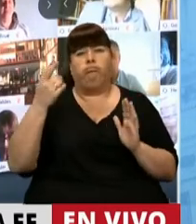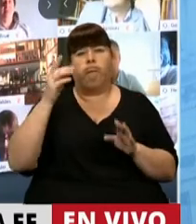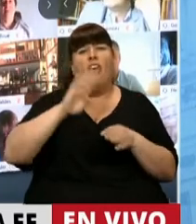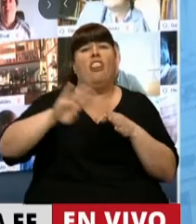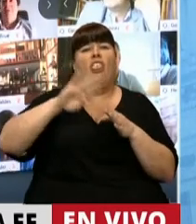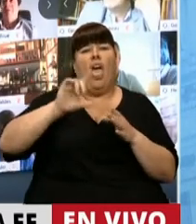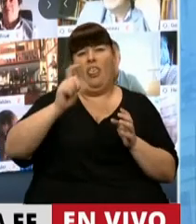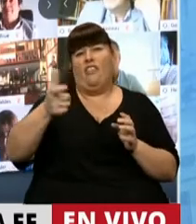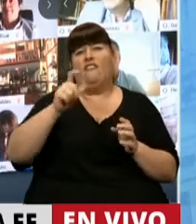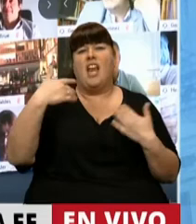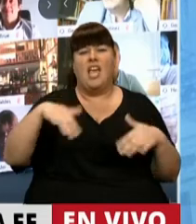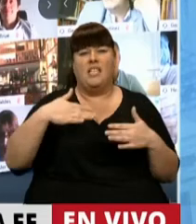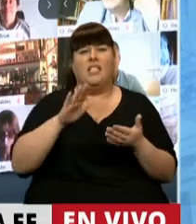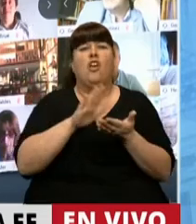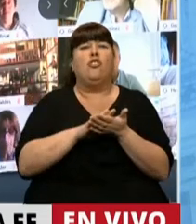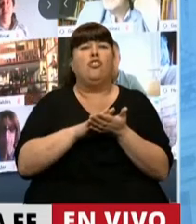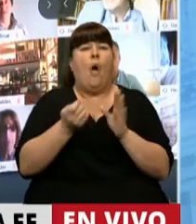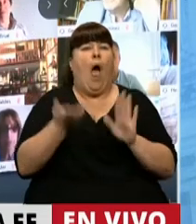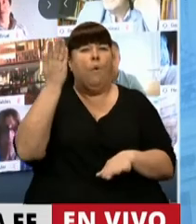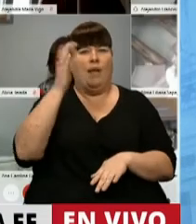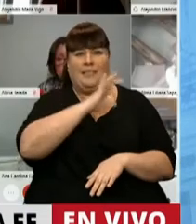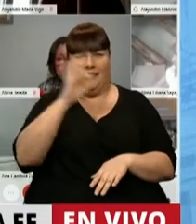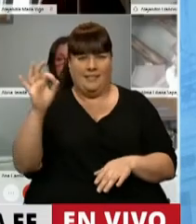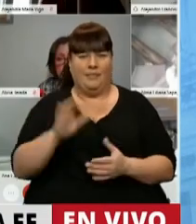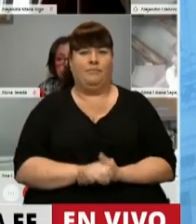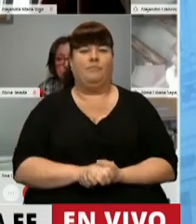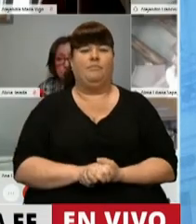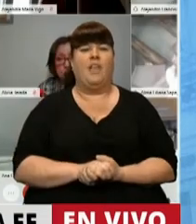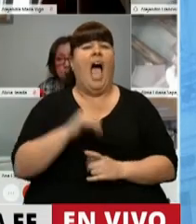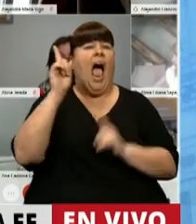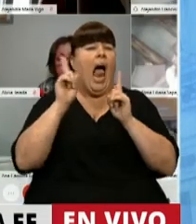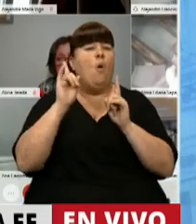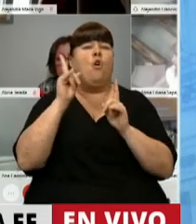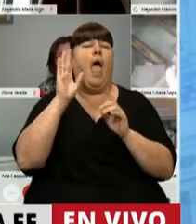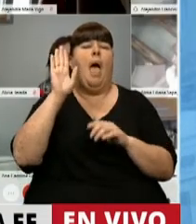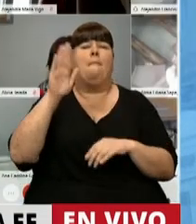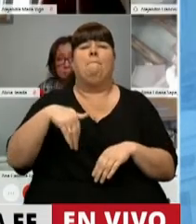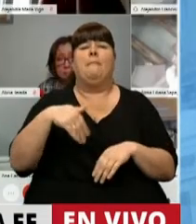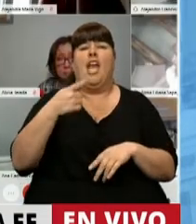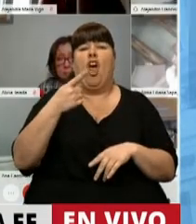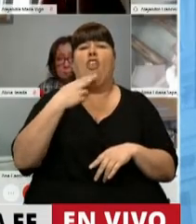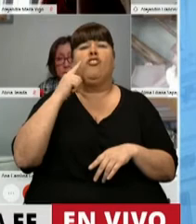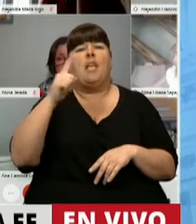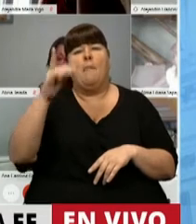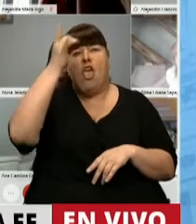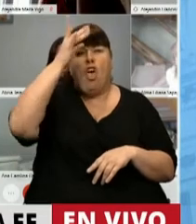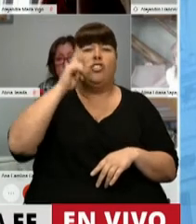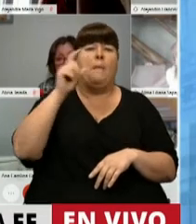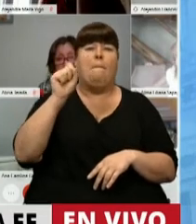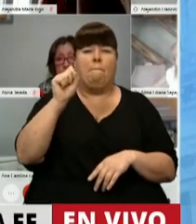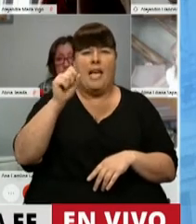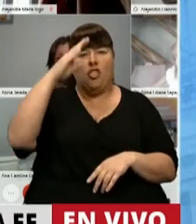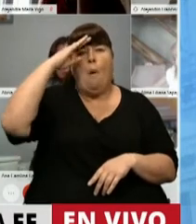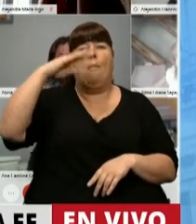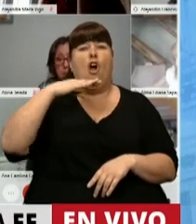retraso muy importante en términos de su incremento. Algunas no llegan ni a 11.000 o 12.000 pesos